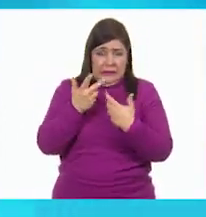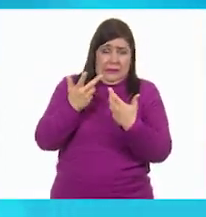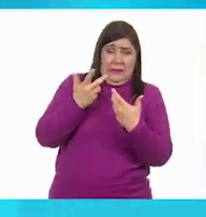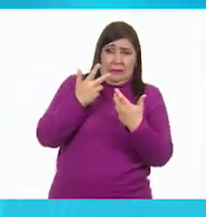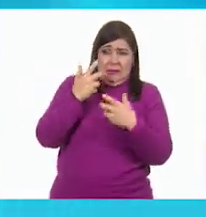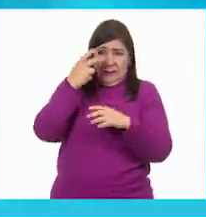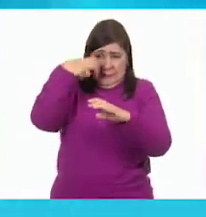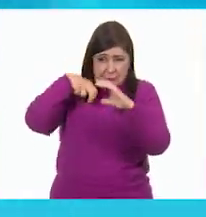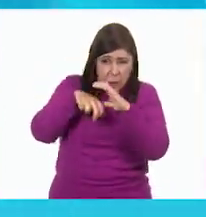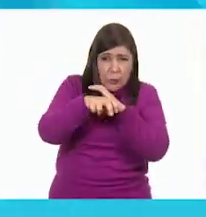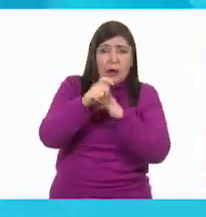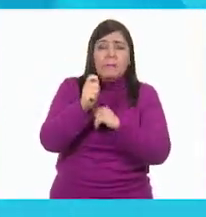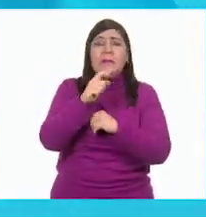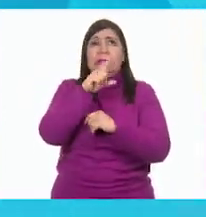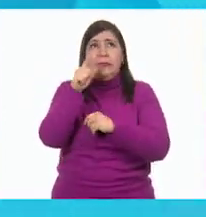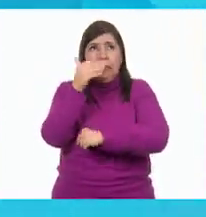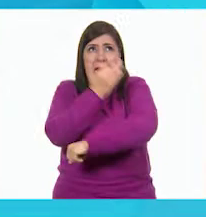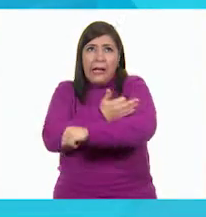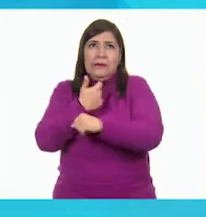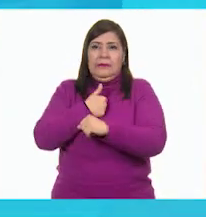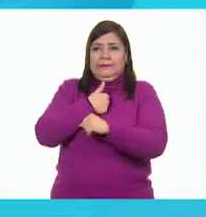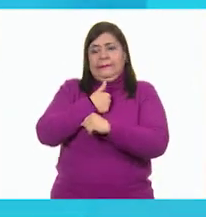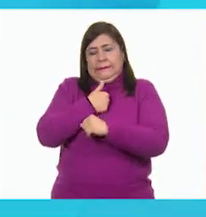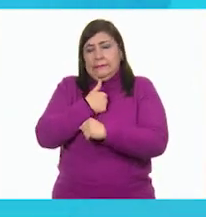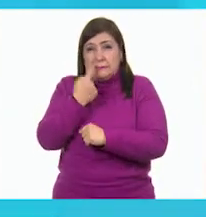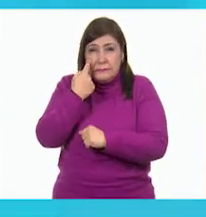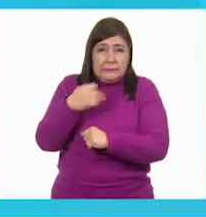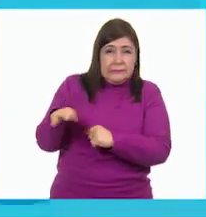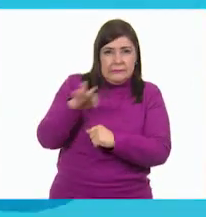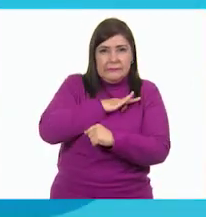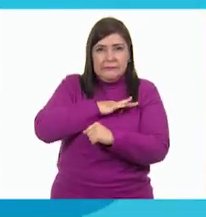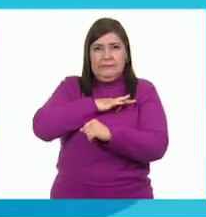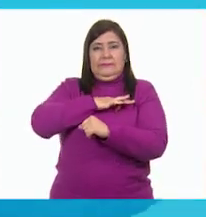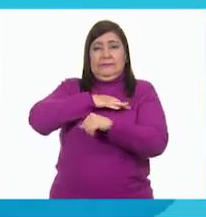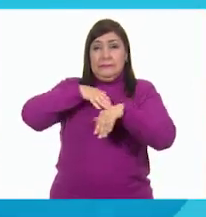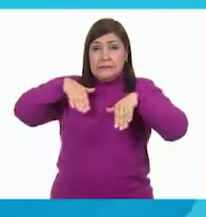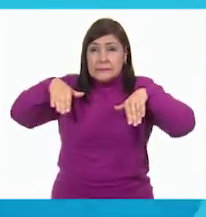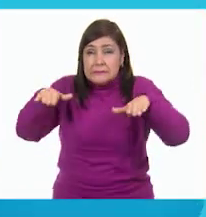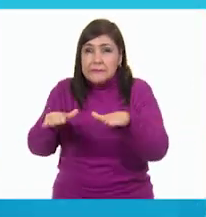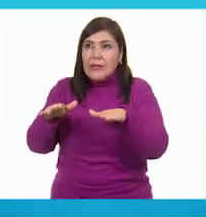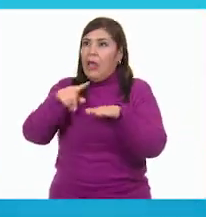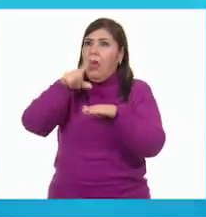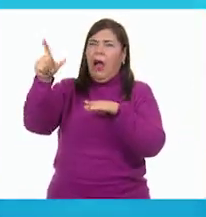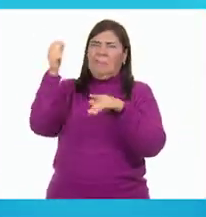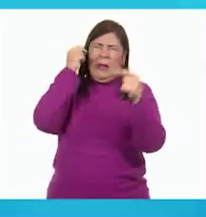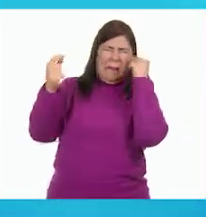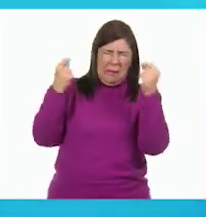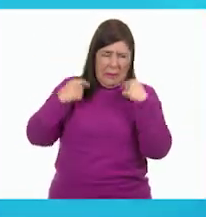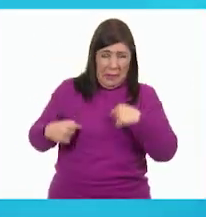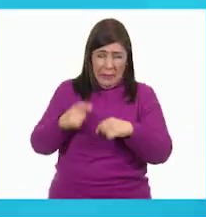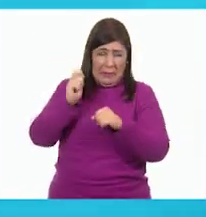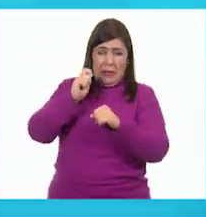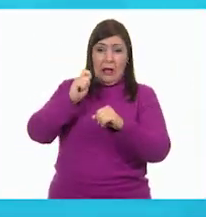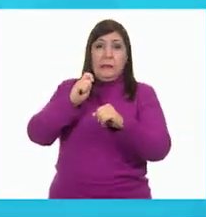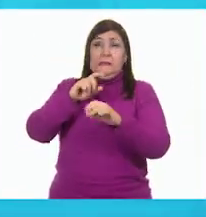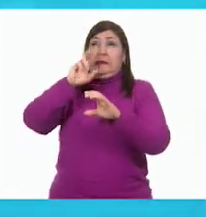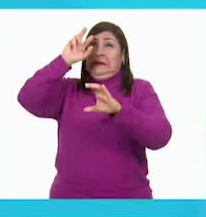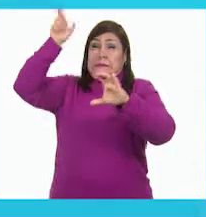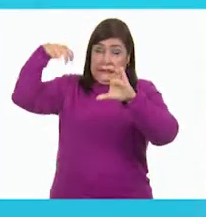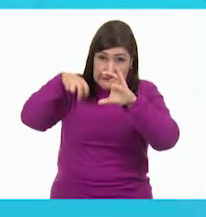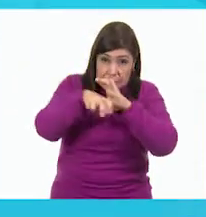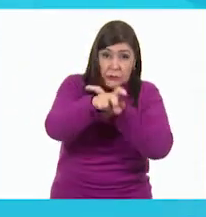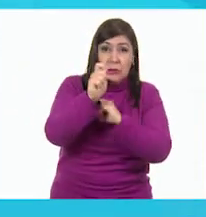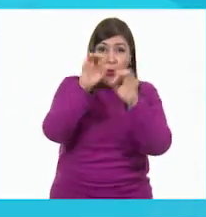Al atardecer intentó salir de nuevo, pero las aves a picotazo lo regresaron a su escondite.